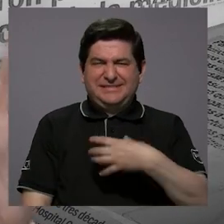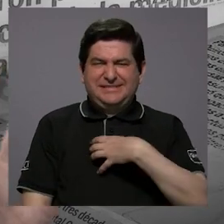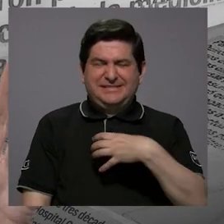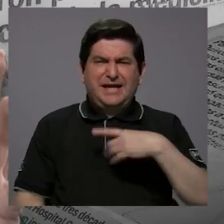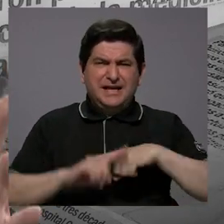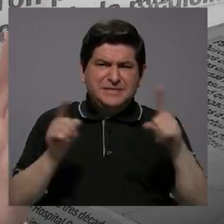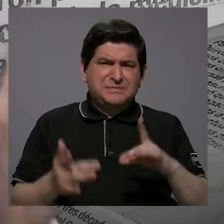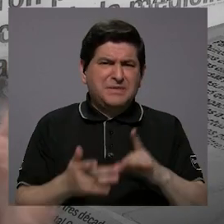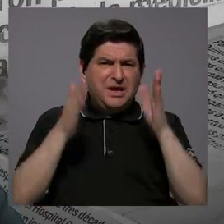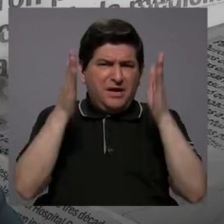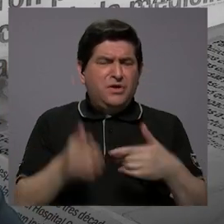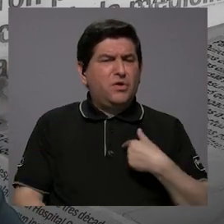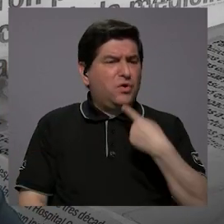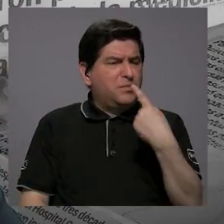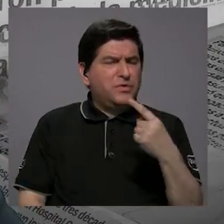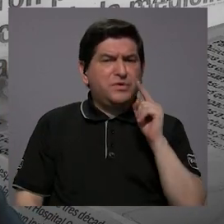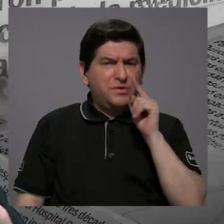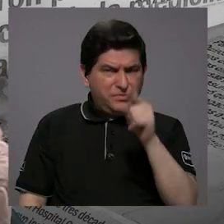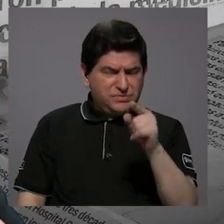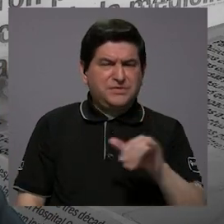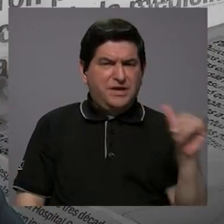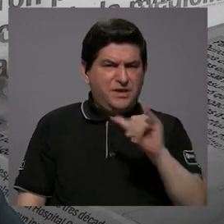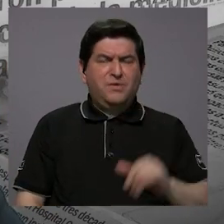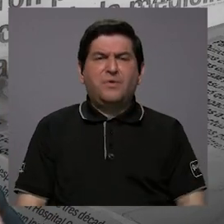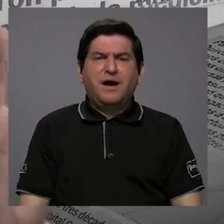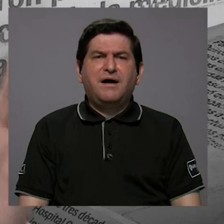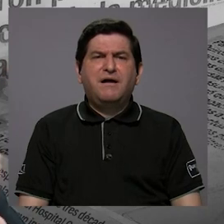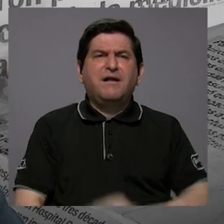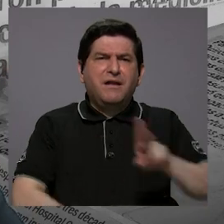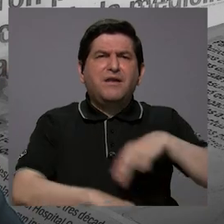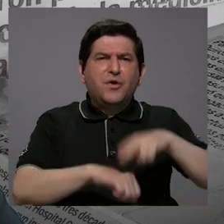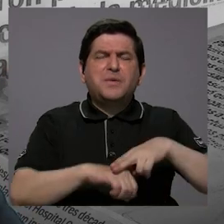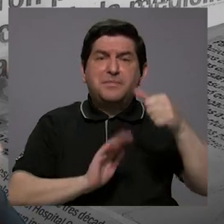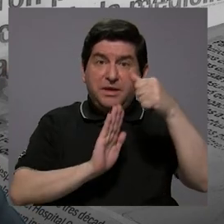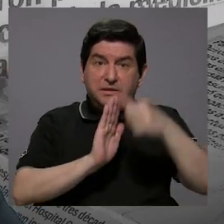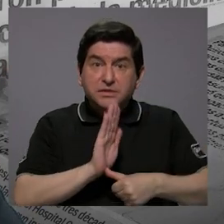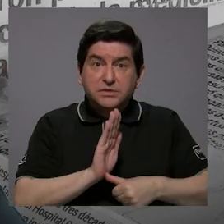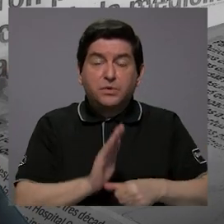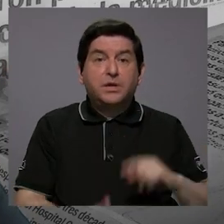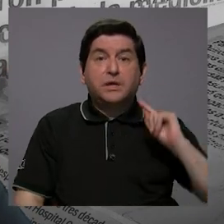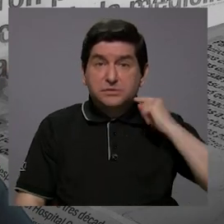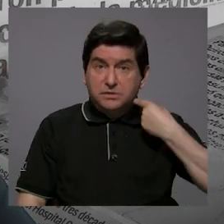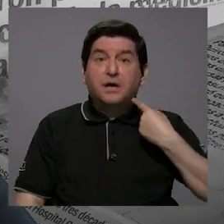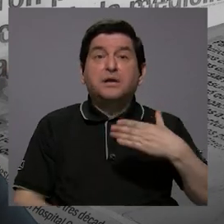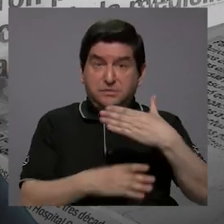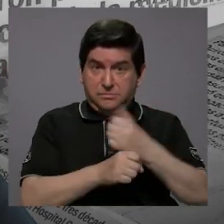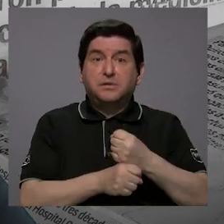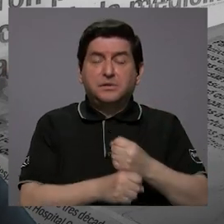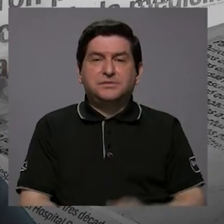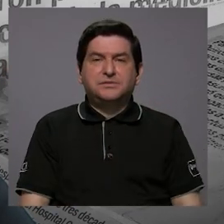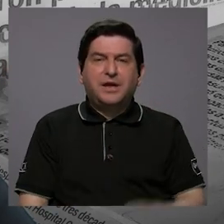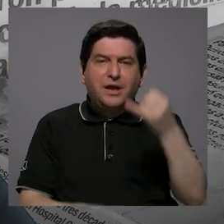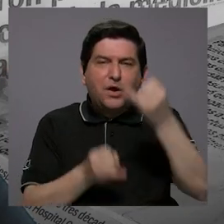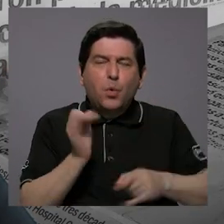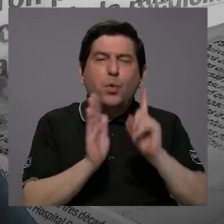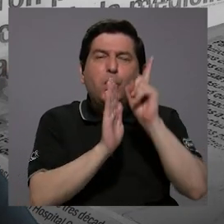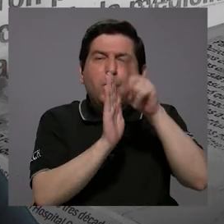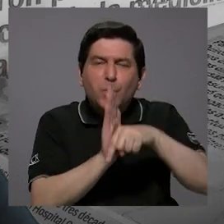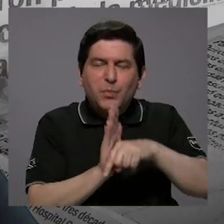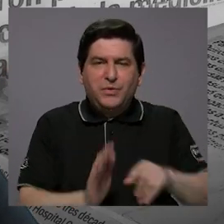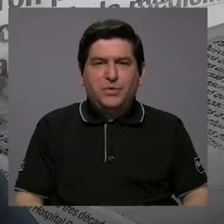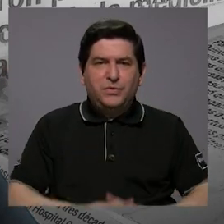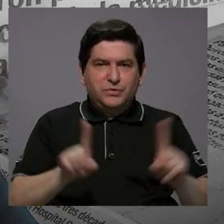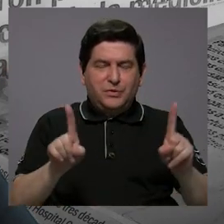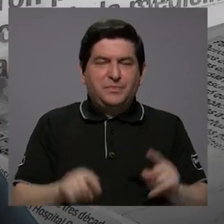quejas, pero en cuanto a especialistas, como lo ha dicho usted, generalmente se hacen operaciones que son costosísimas. Le dejo el último minuto,